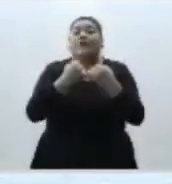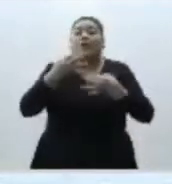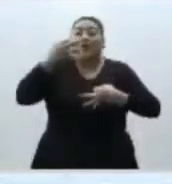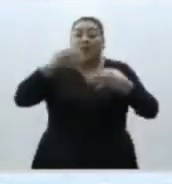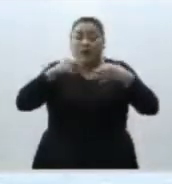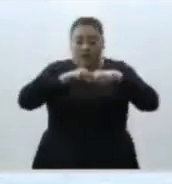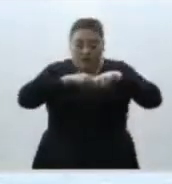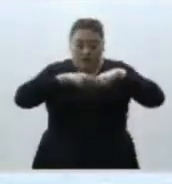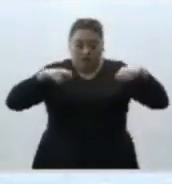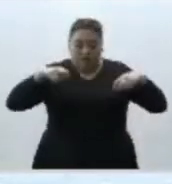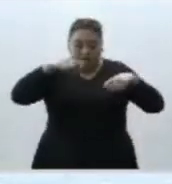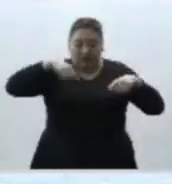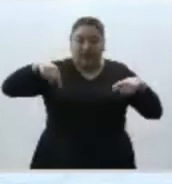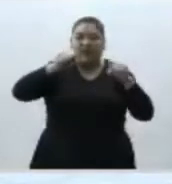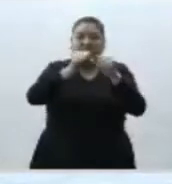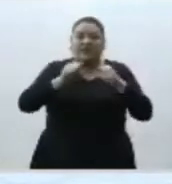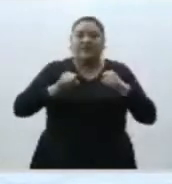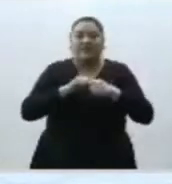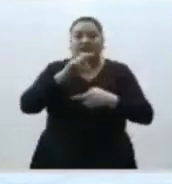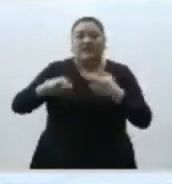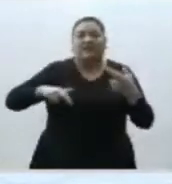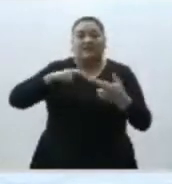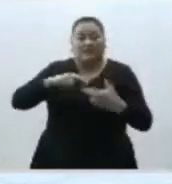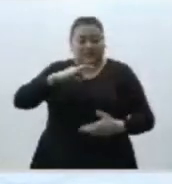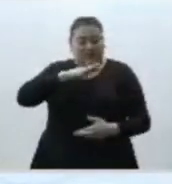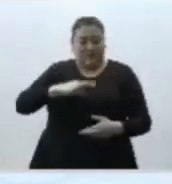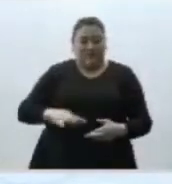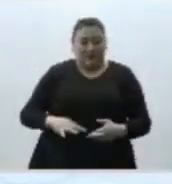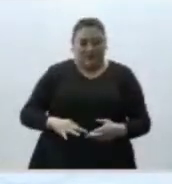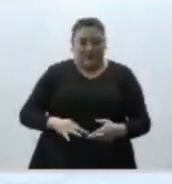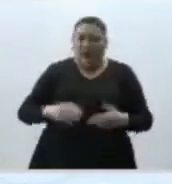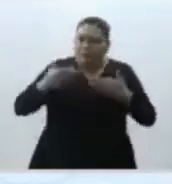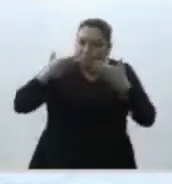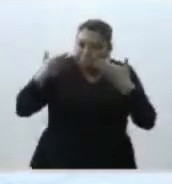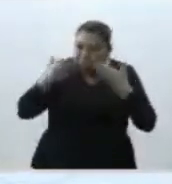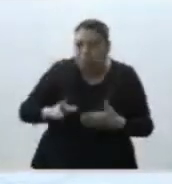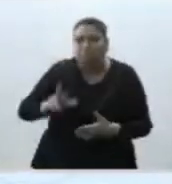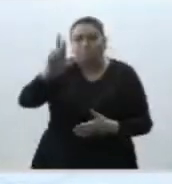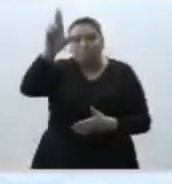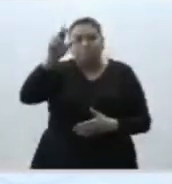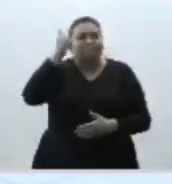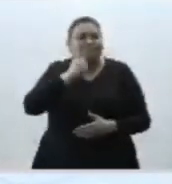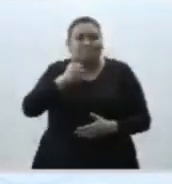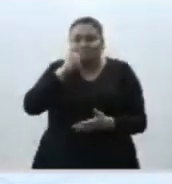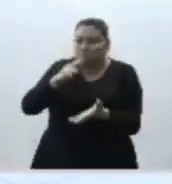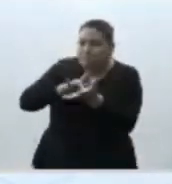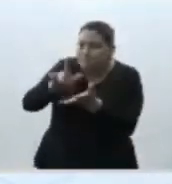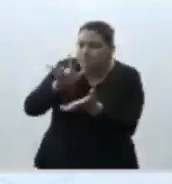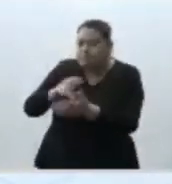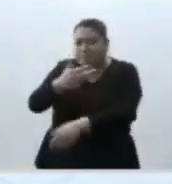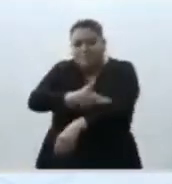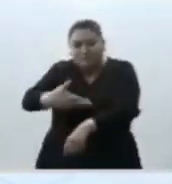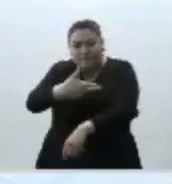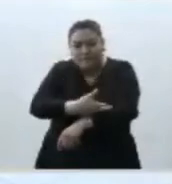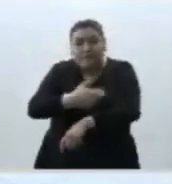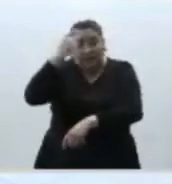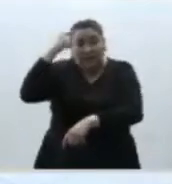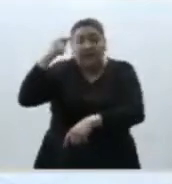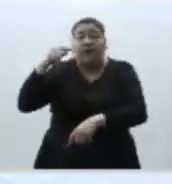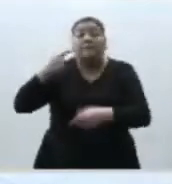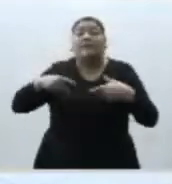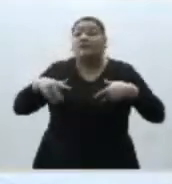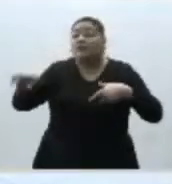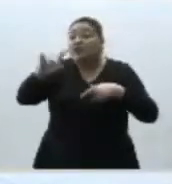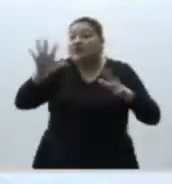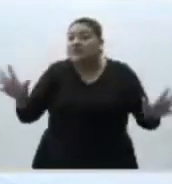integrantes de la Sala Regional Toluca, que como siempre han mostrado una plena disposición a apoyar a la cultura democrática,